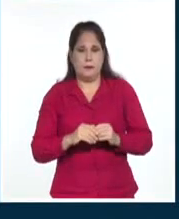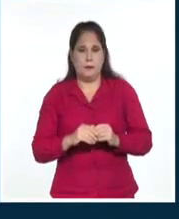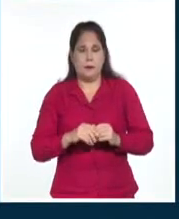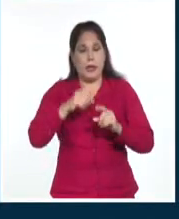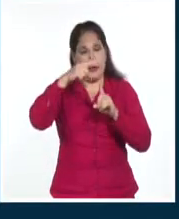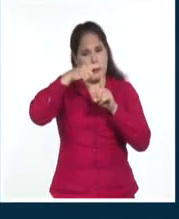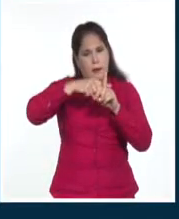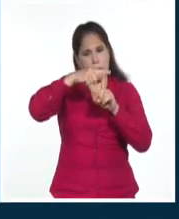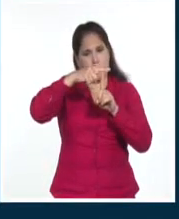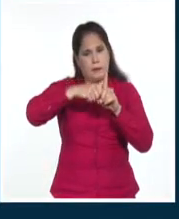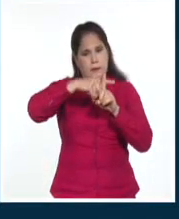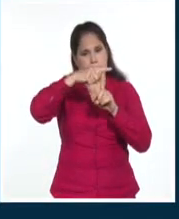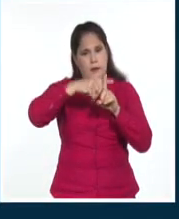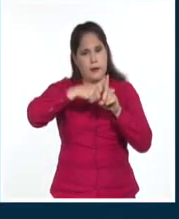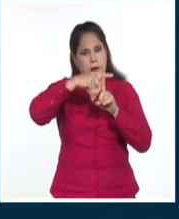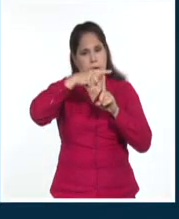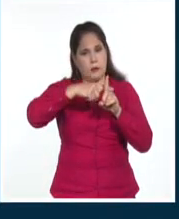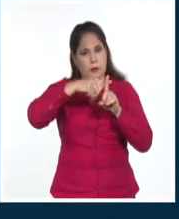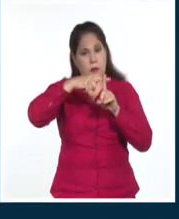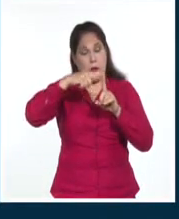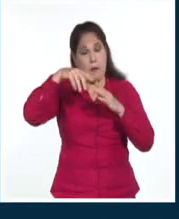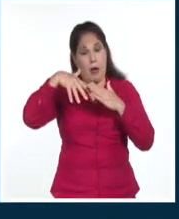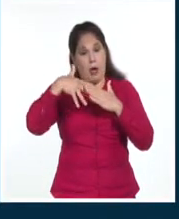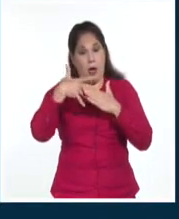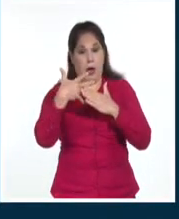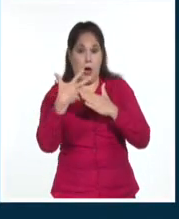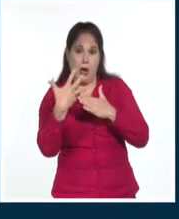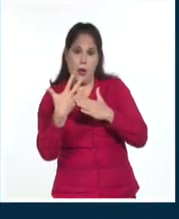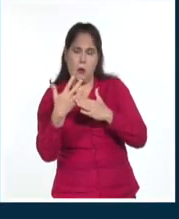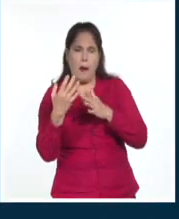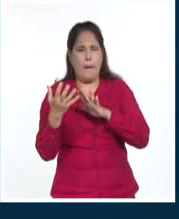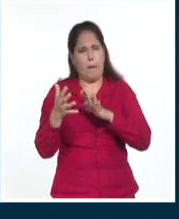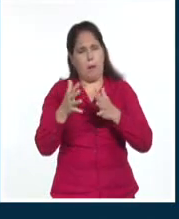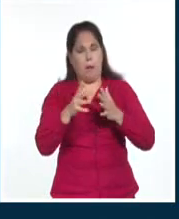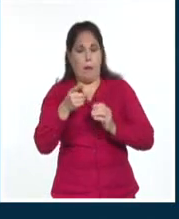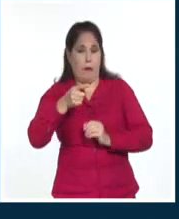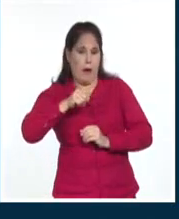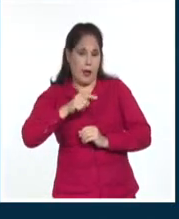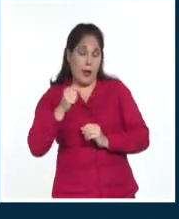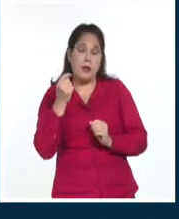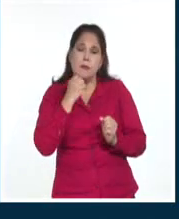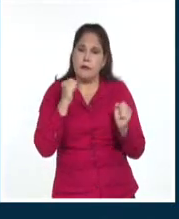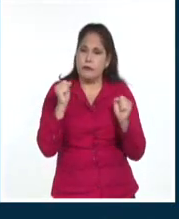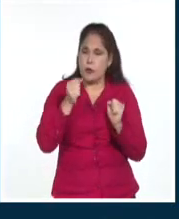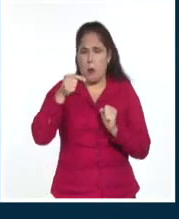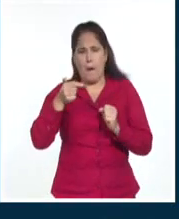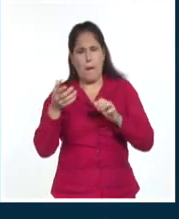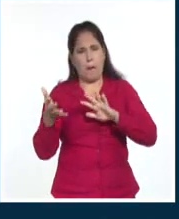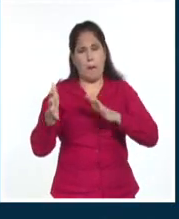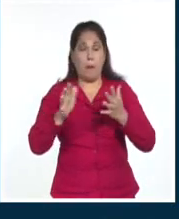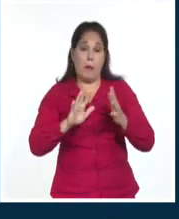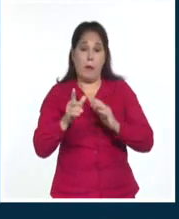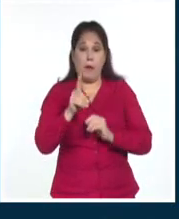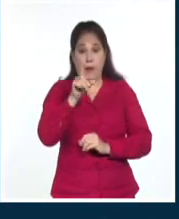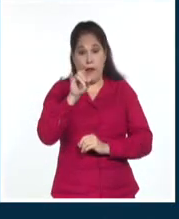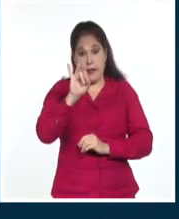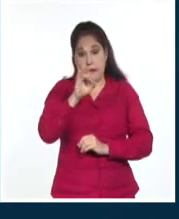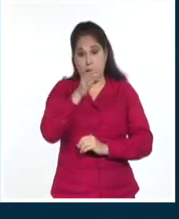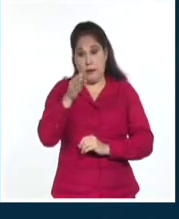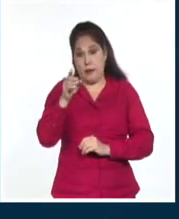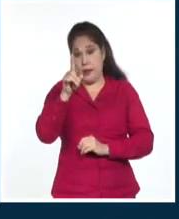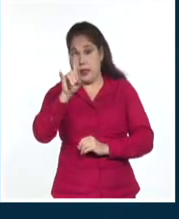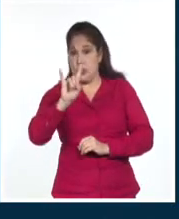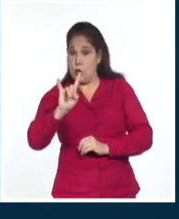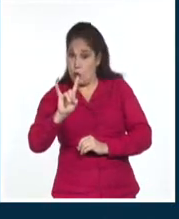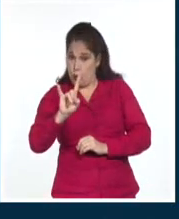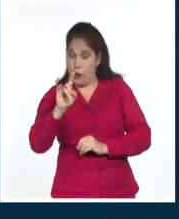temperaturas, esta madrugada será menos fría que la anterior ahora tendremos valores de 17, 19